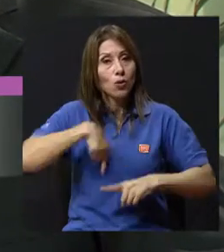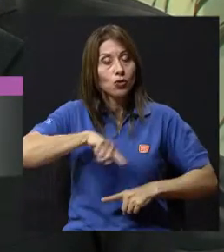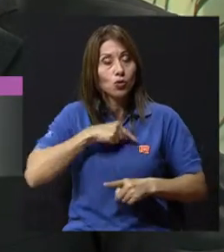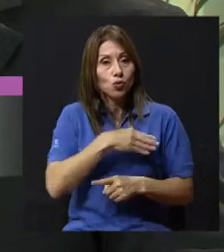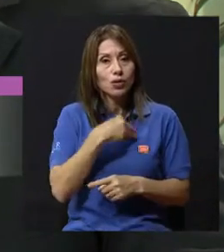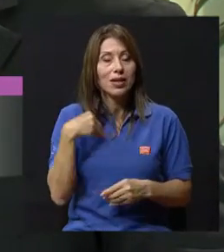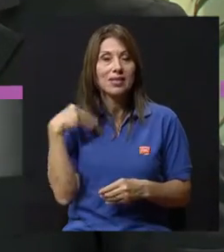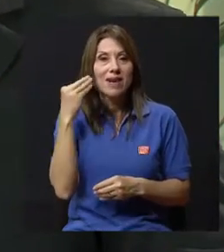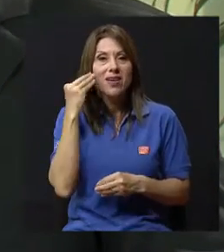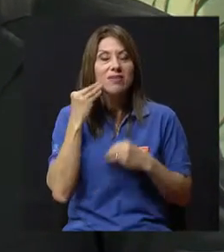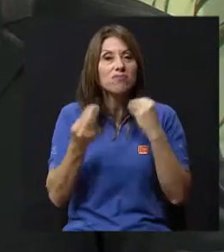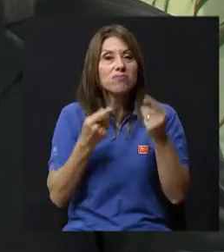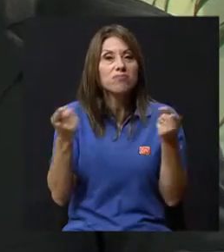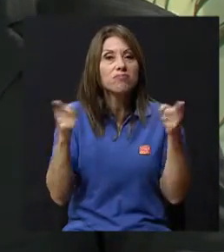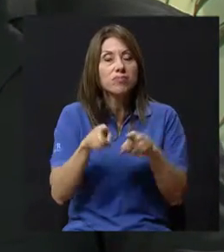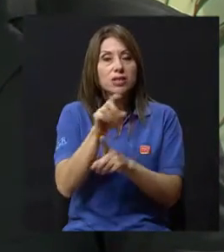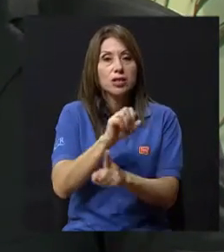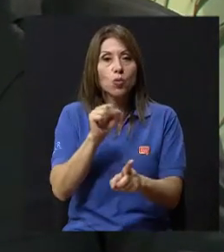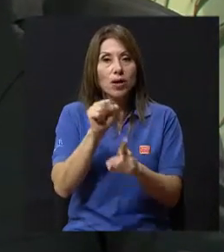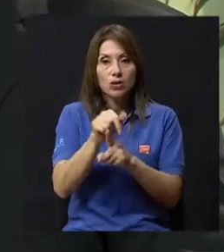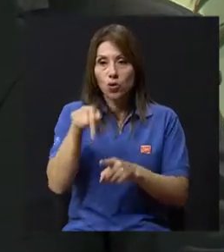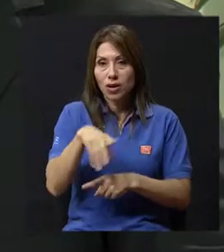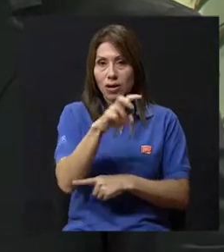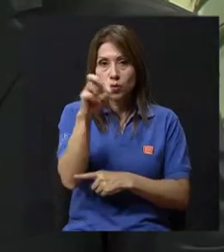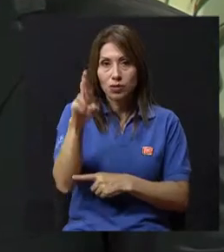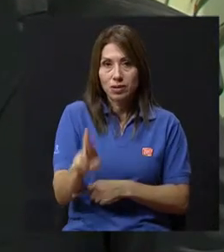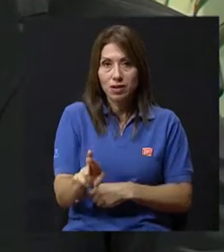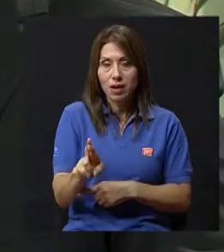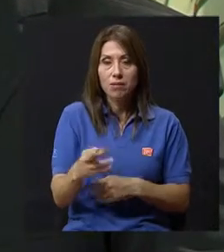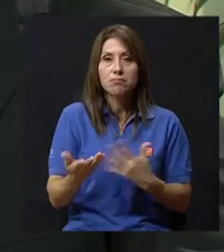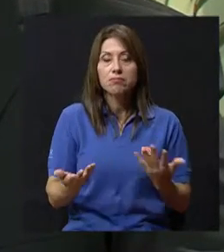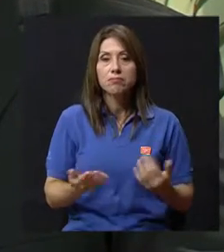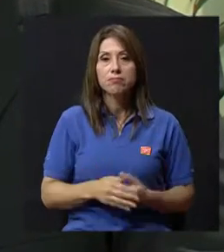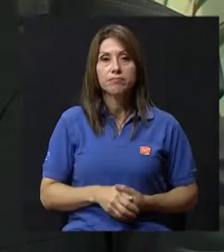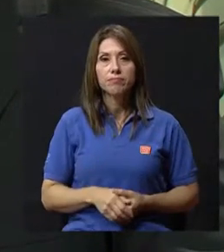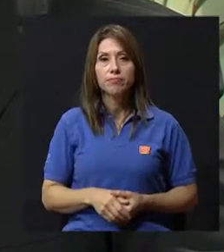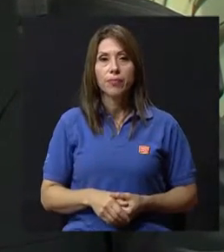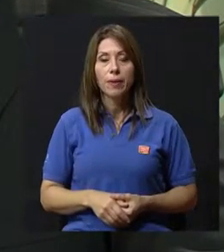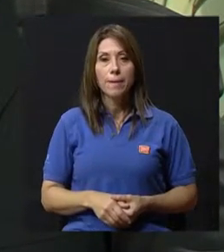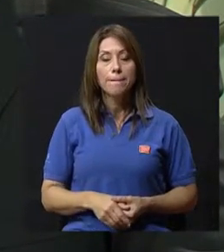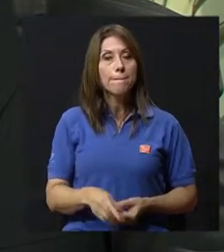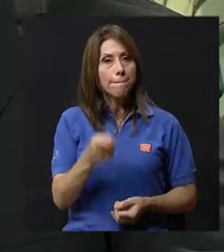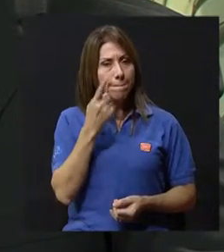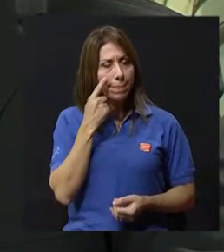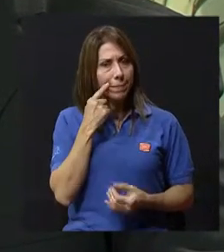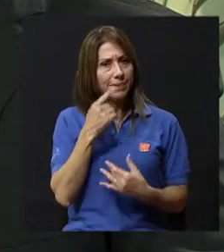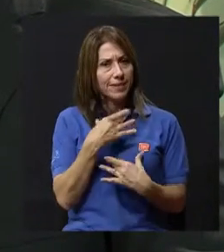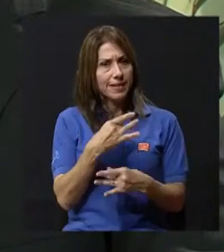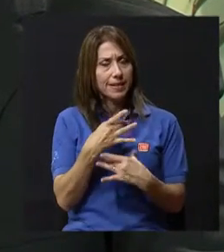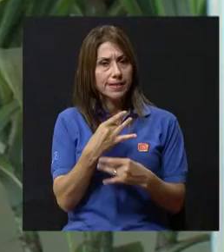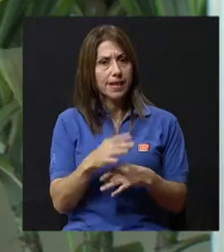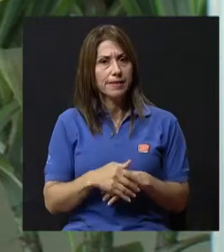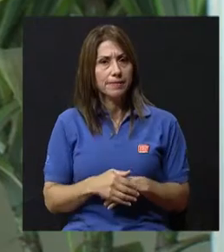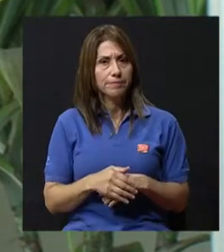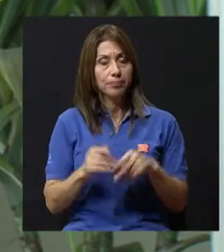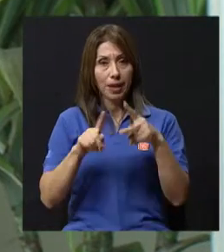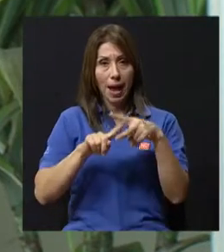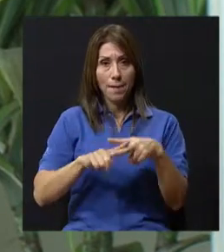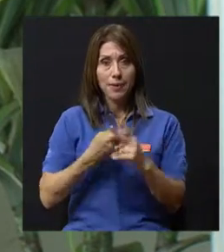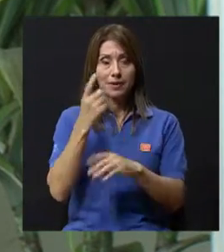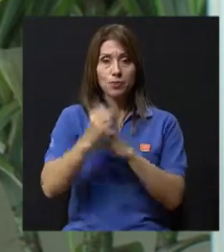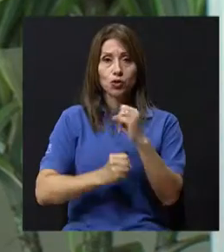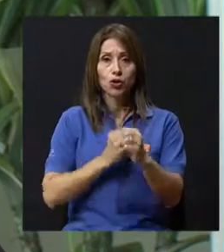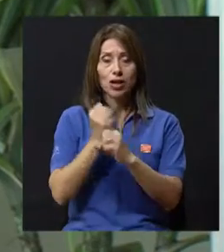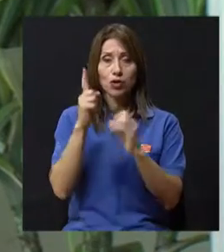actual en la que nosotros estamos. ¿Qué cifras se manejan para Costa Rica? Vea, ve usted que interesante. A